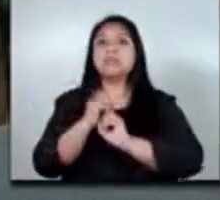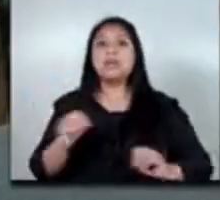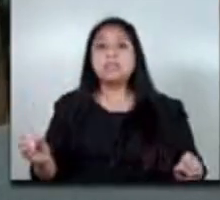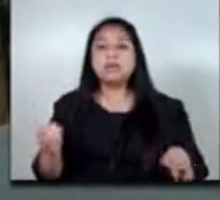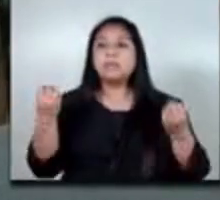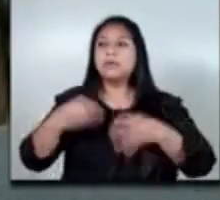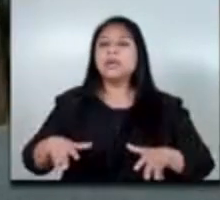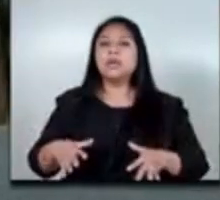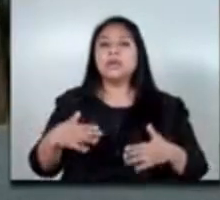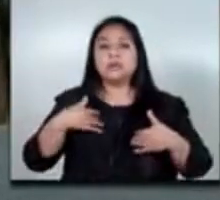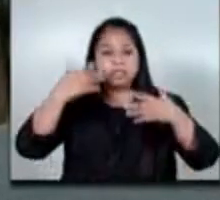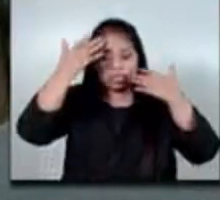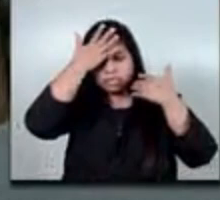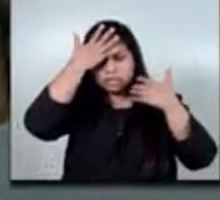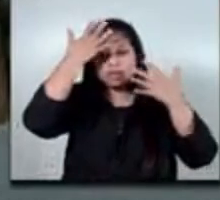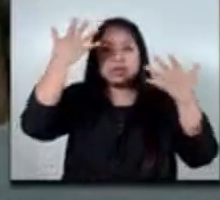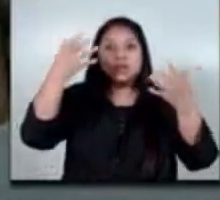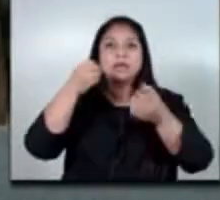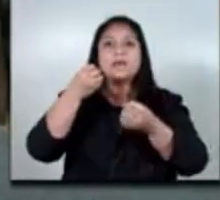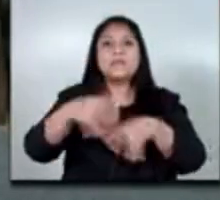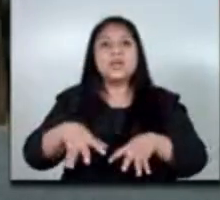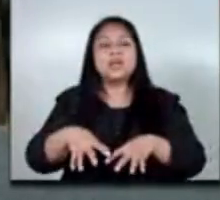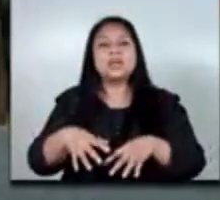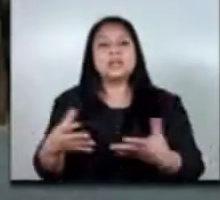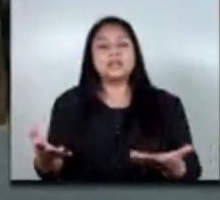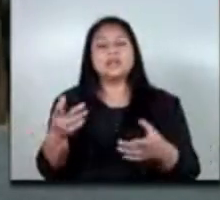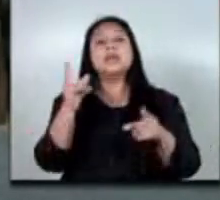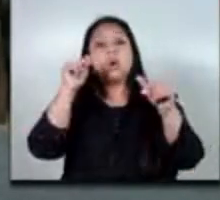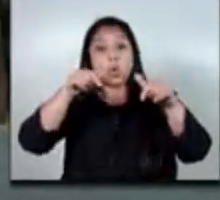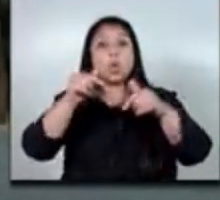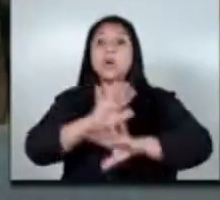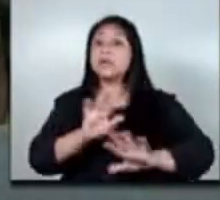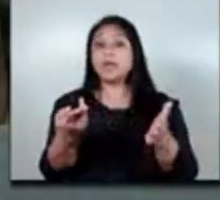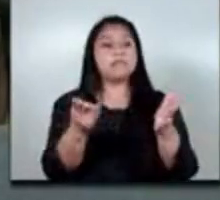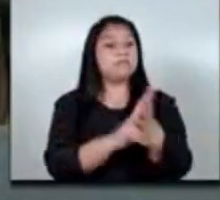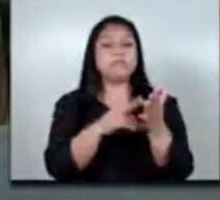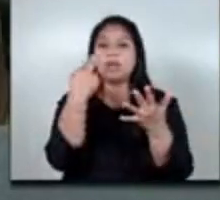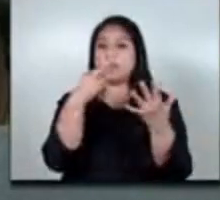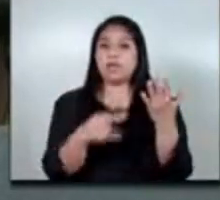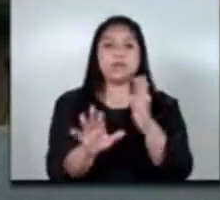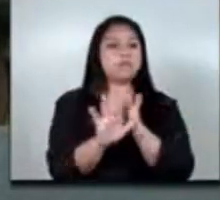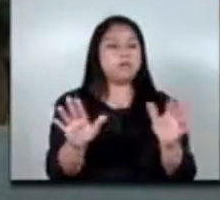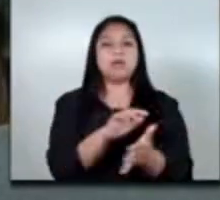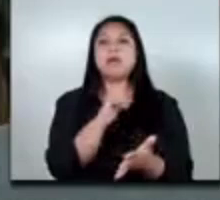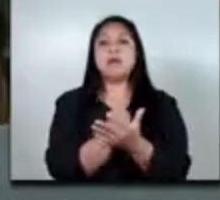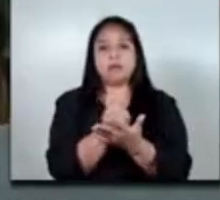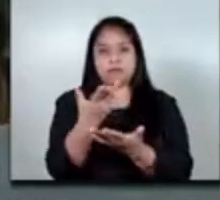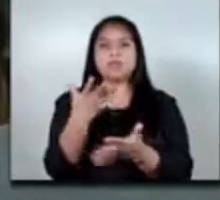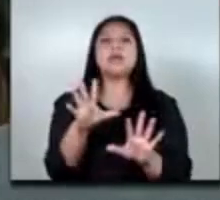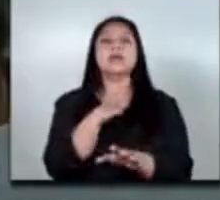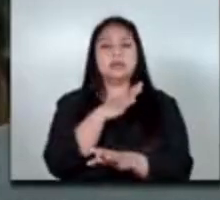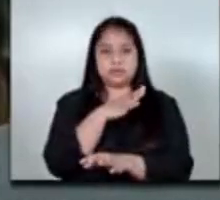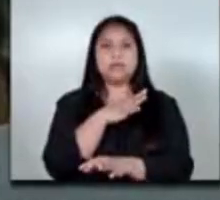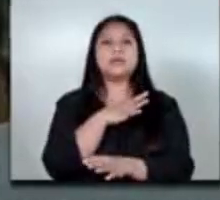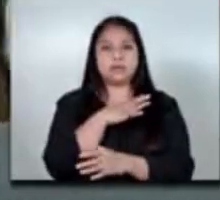reclutadoras fantasmas que existían hoy tenemos registro de todas las reclutadoras autorizadas como lo vimos tanto